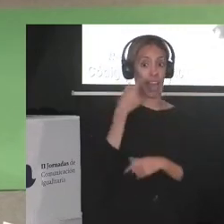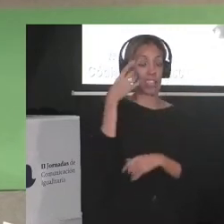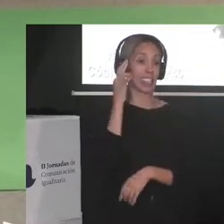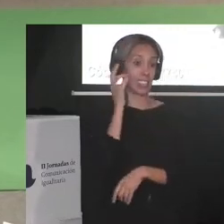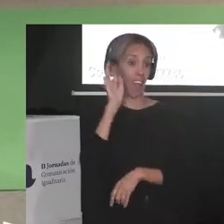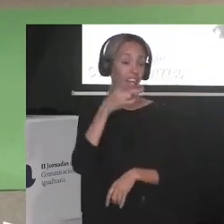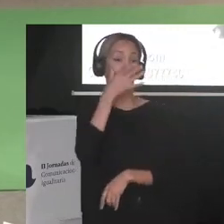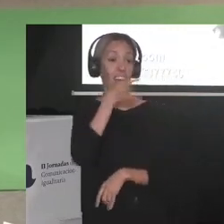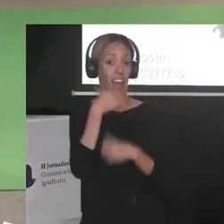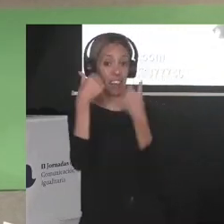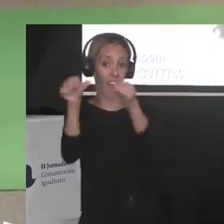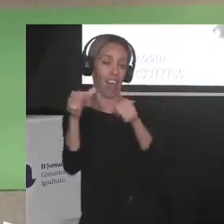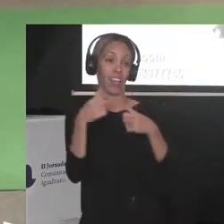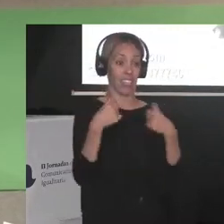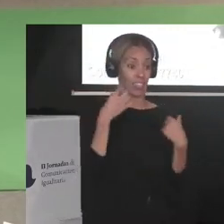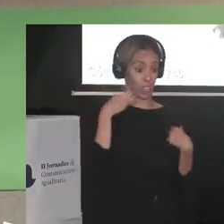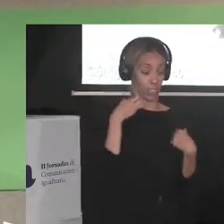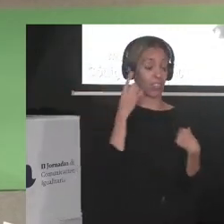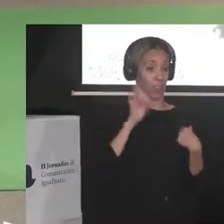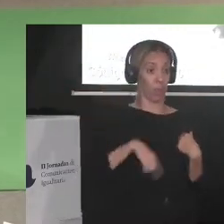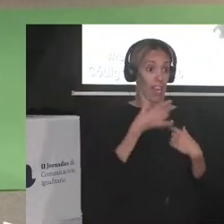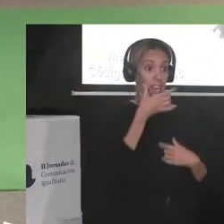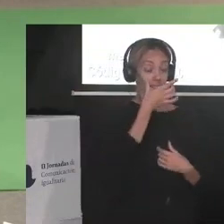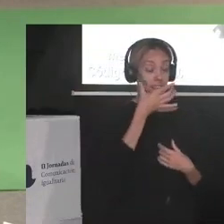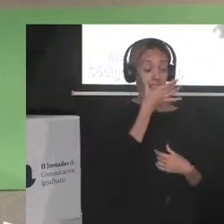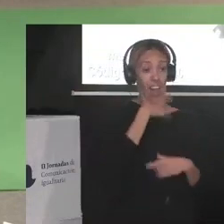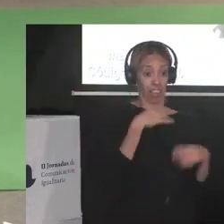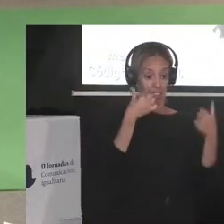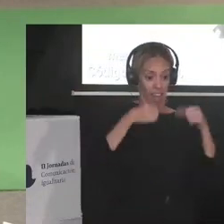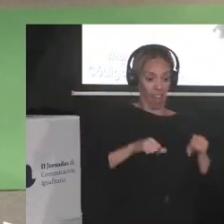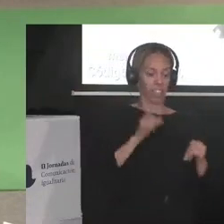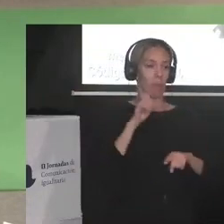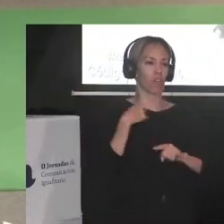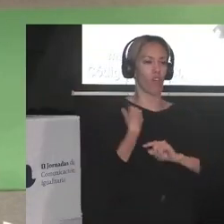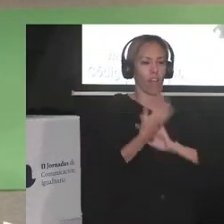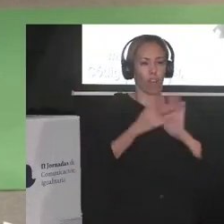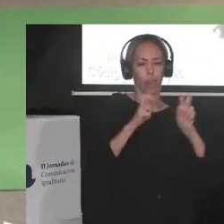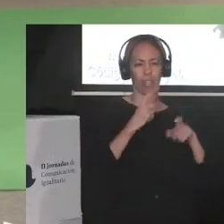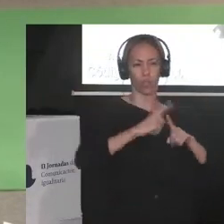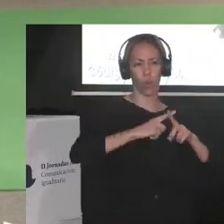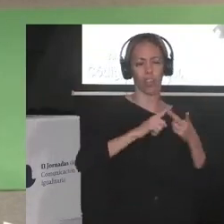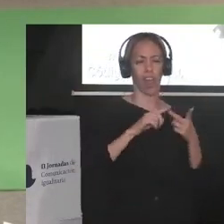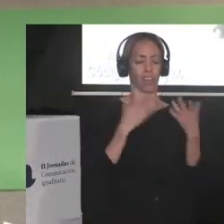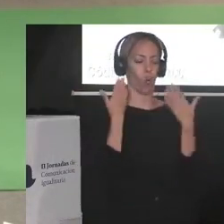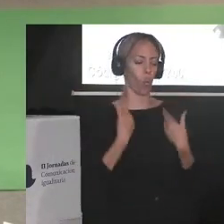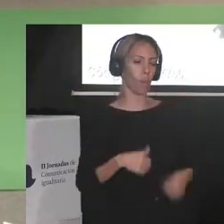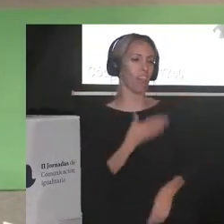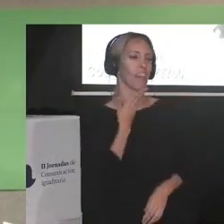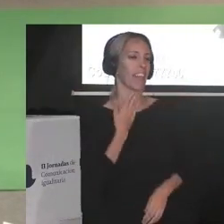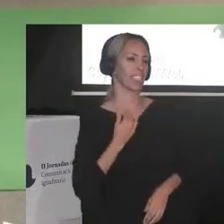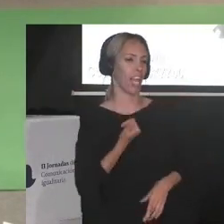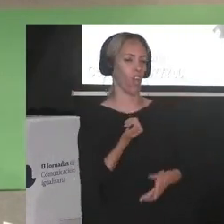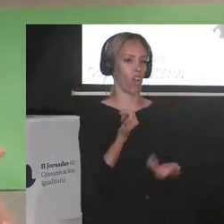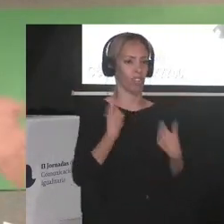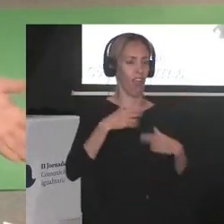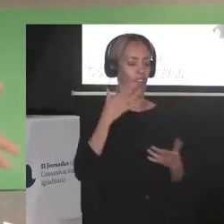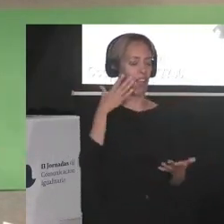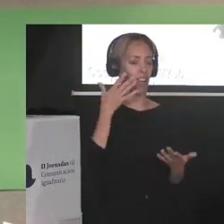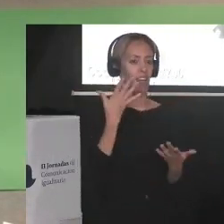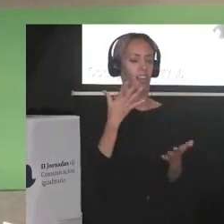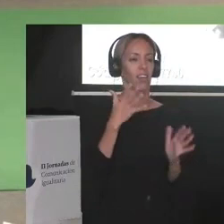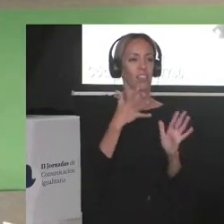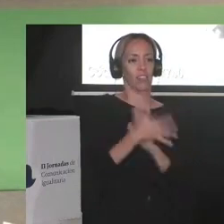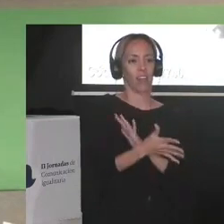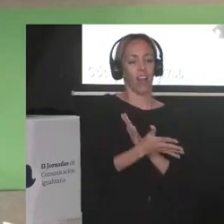la que he tratado temas de sexualidad ¿no? de cuerpo de deseo ¿no? porque pues obviamente no le digo ni a la punta del